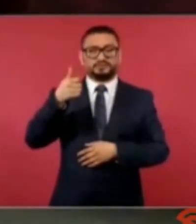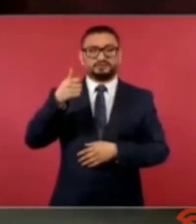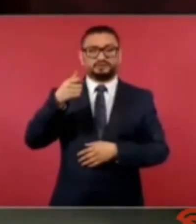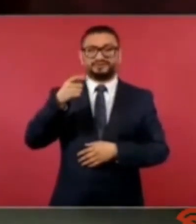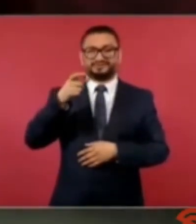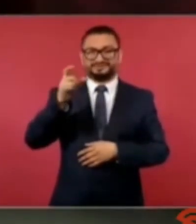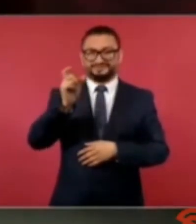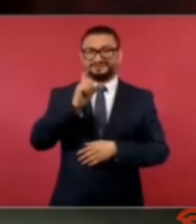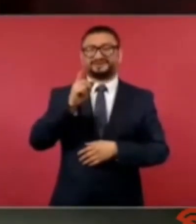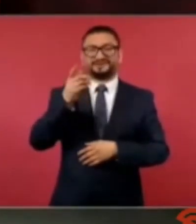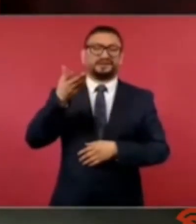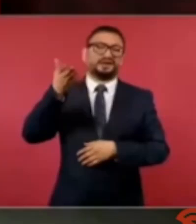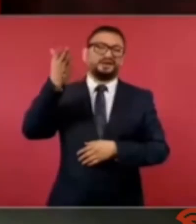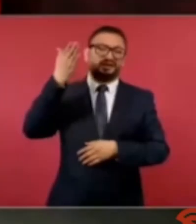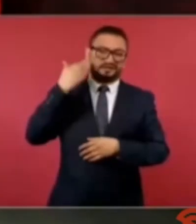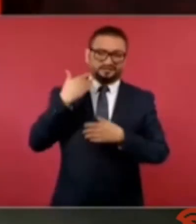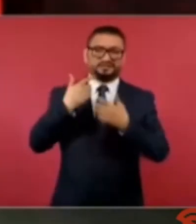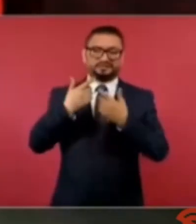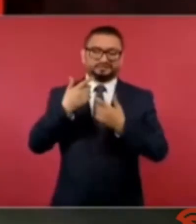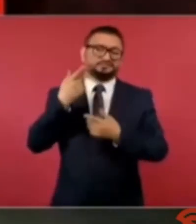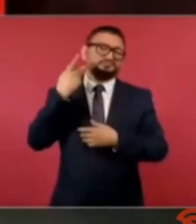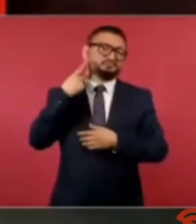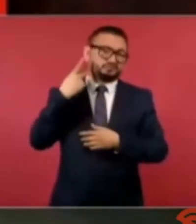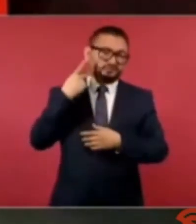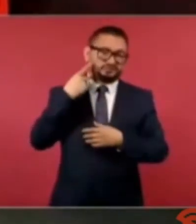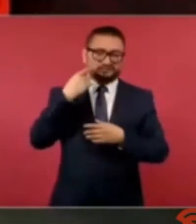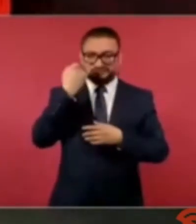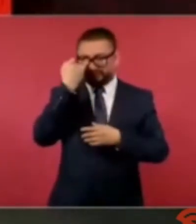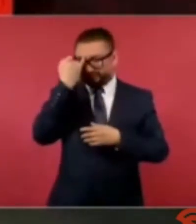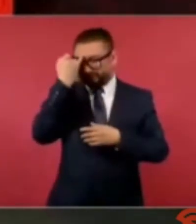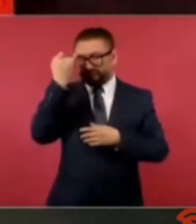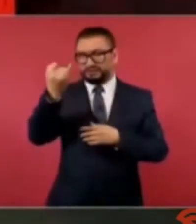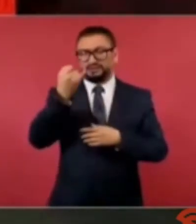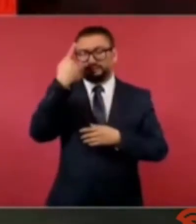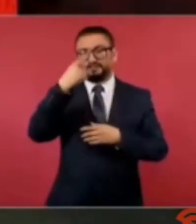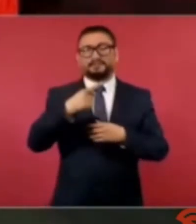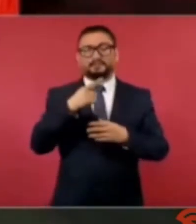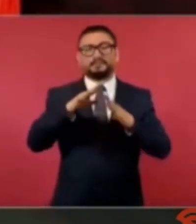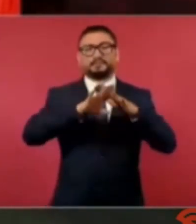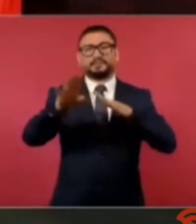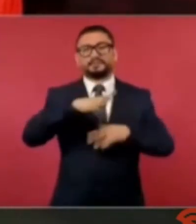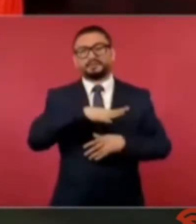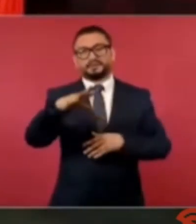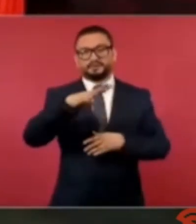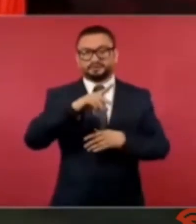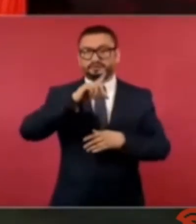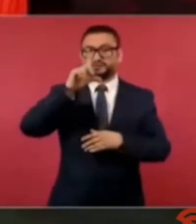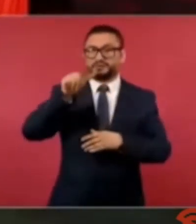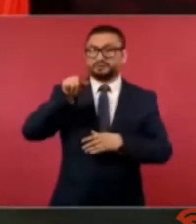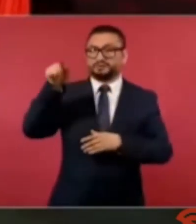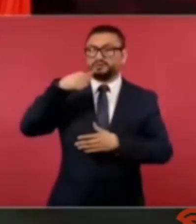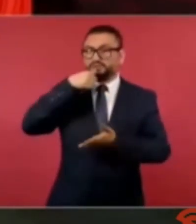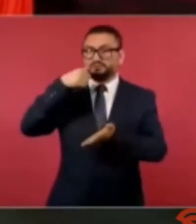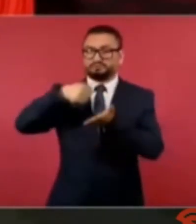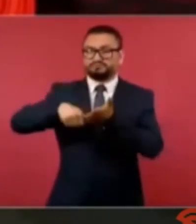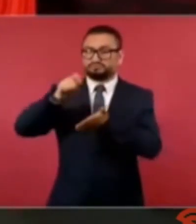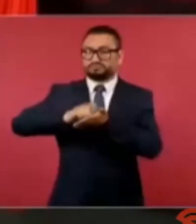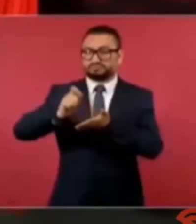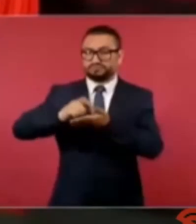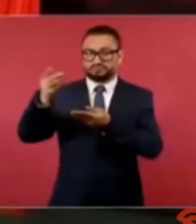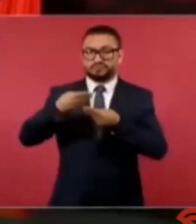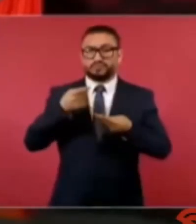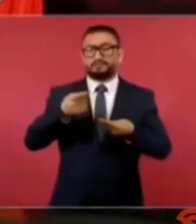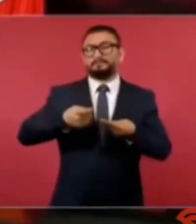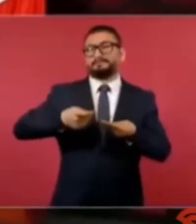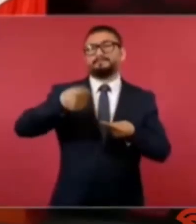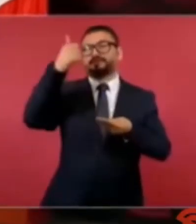política anti-migrante en una carta me reconoció por primera